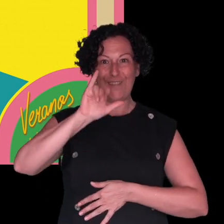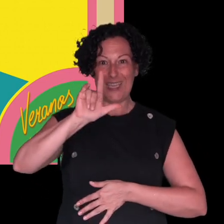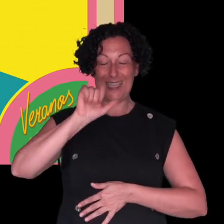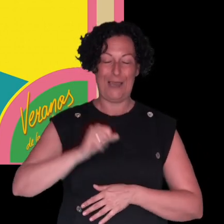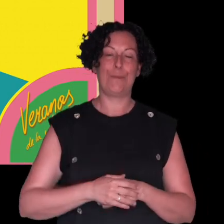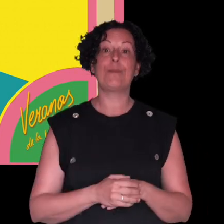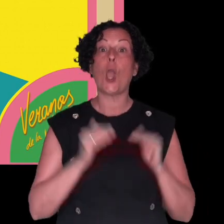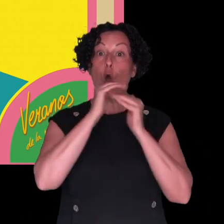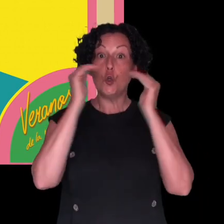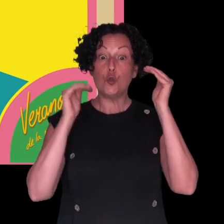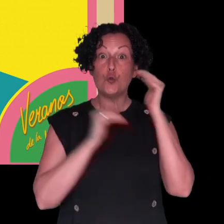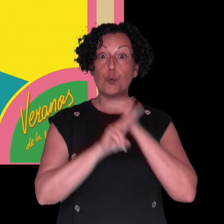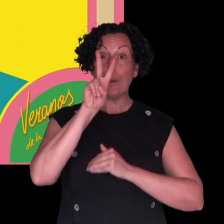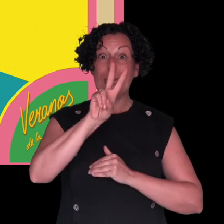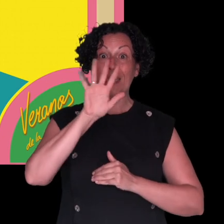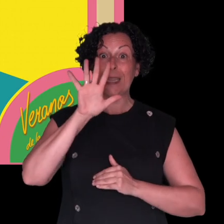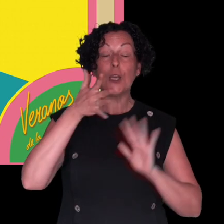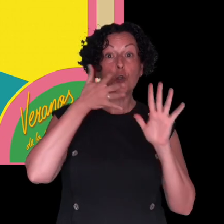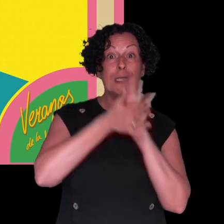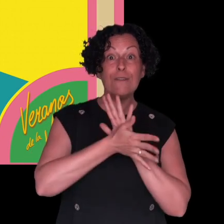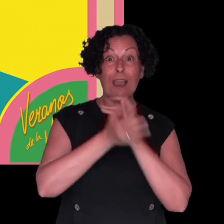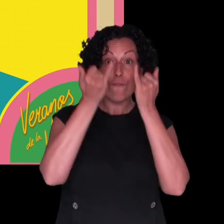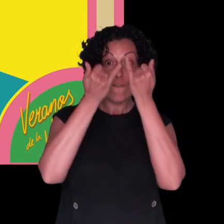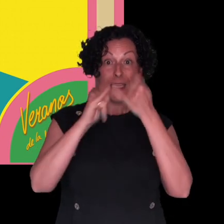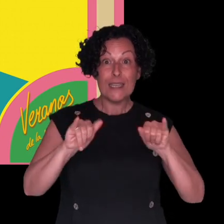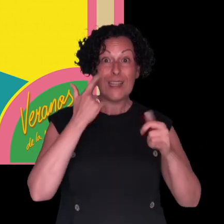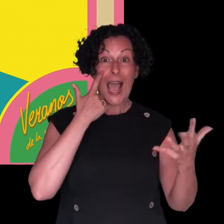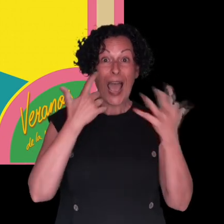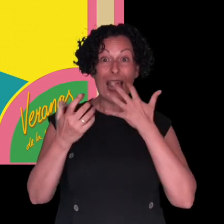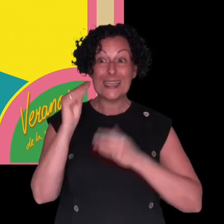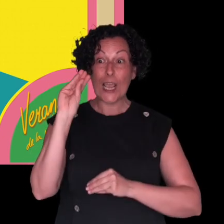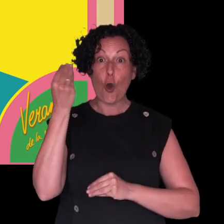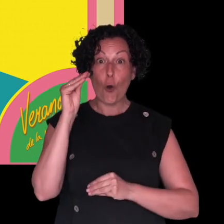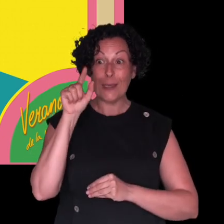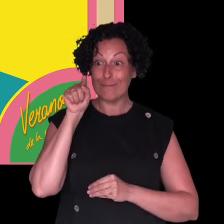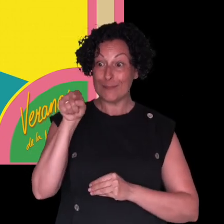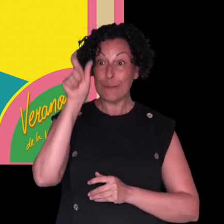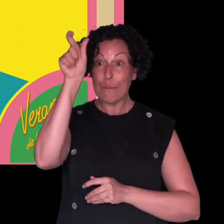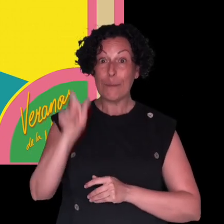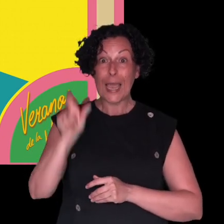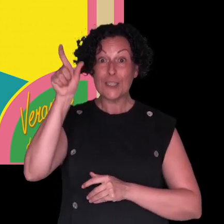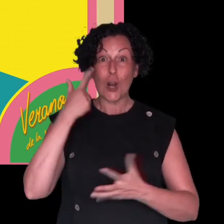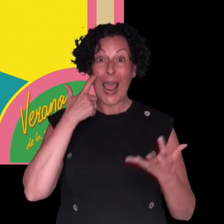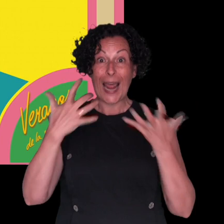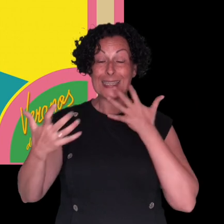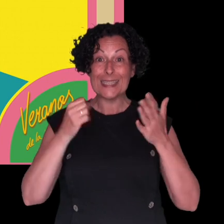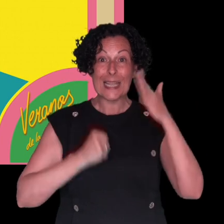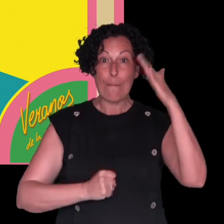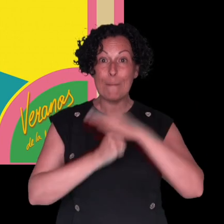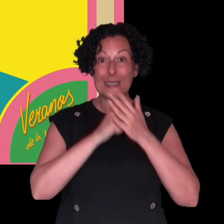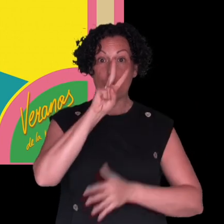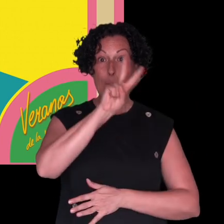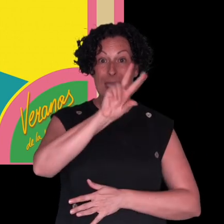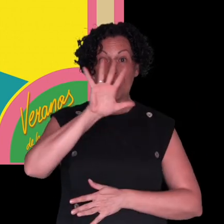no la conoces, la Sub-25 es el Festival de Arte Joven de Madrid donde participan artistas de hasta 25